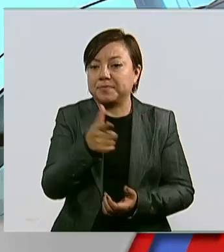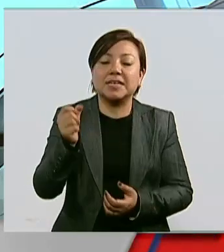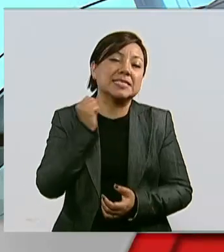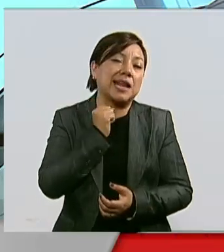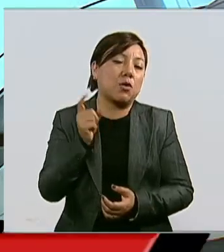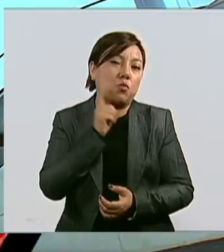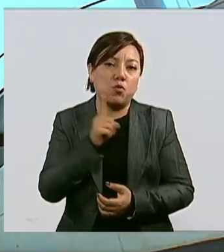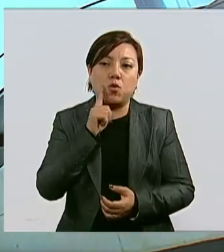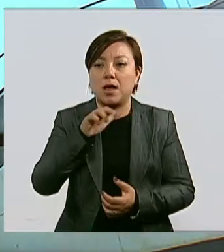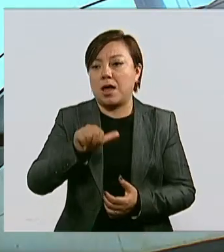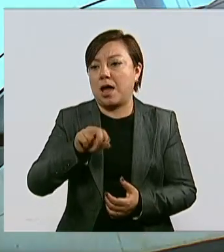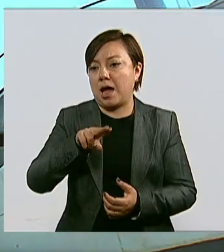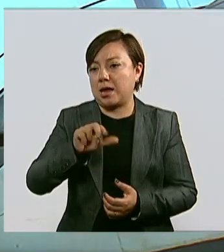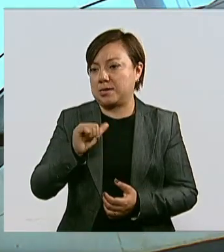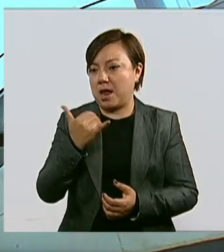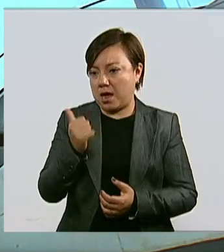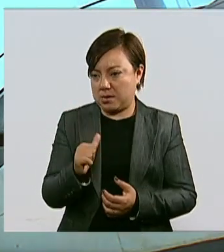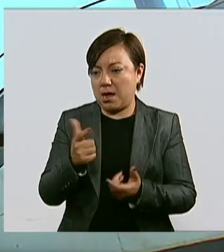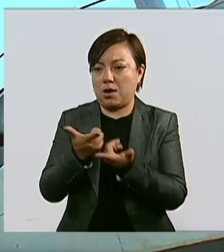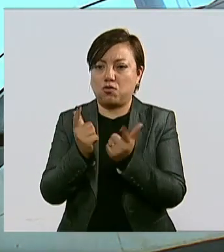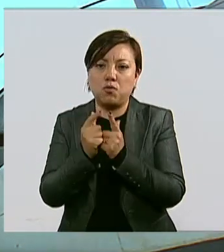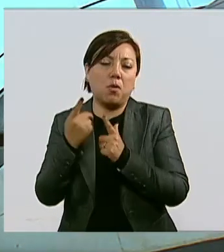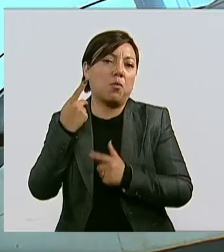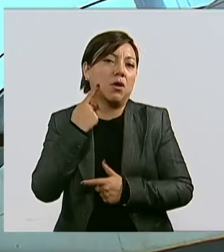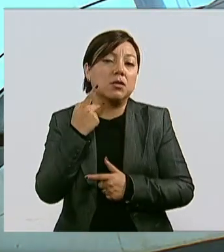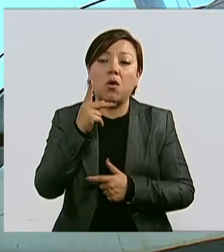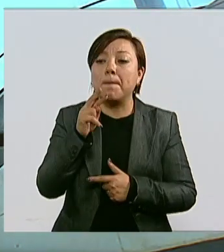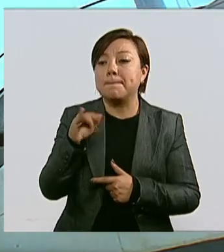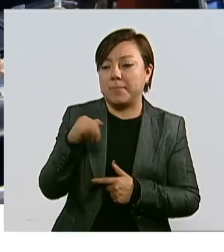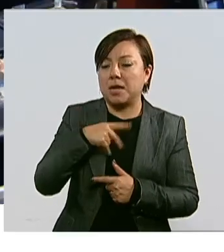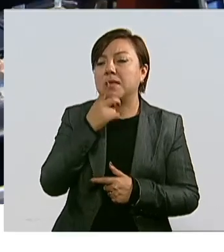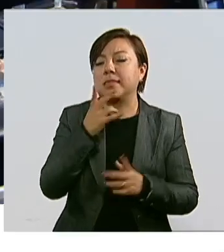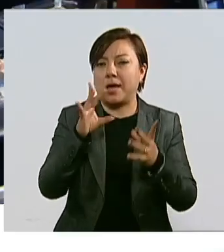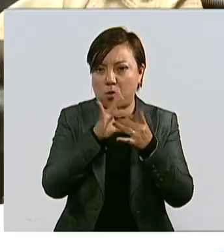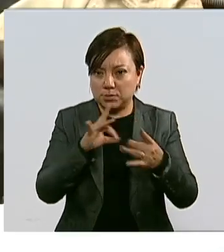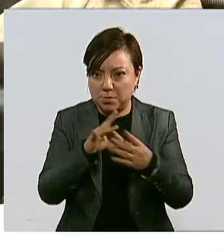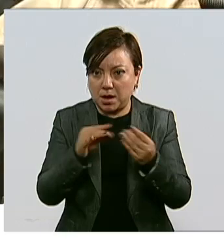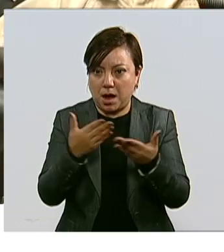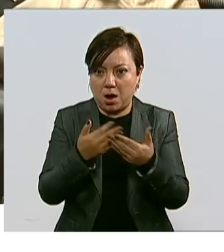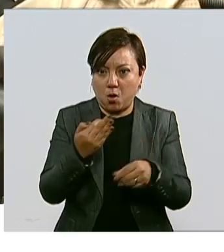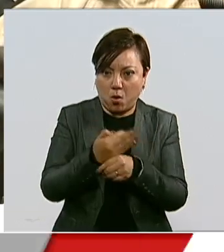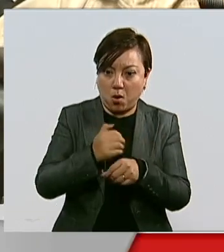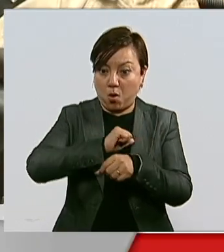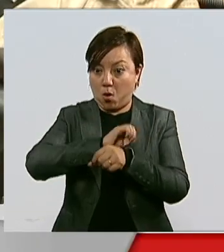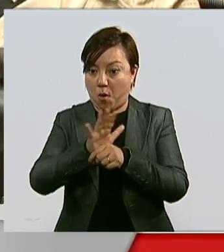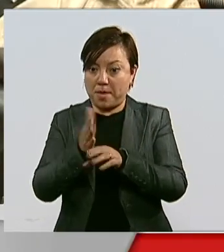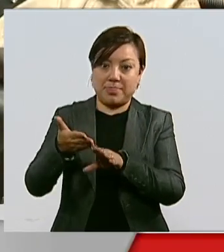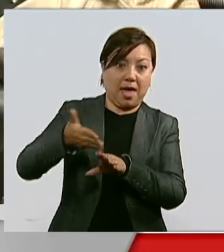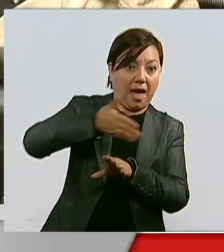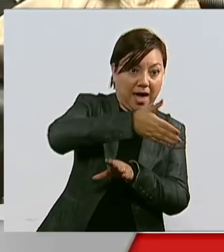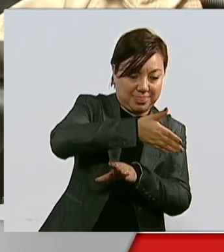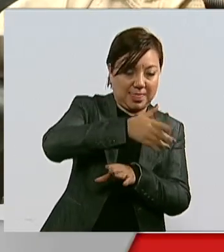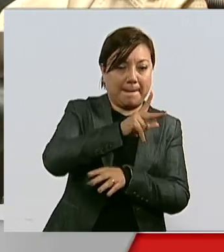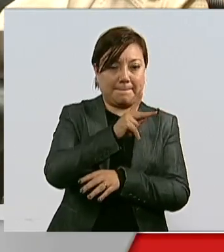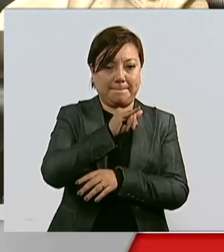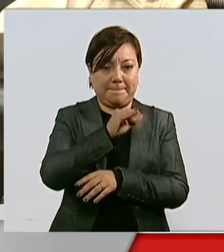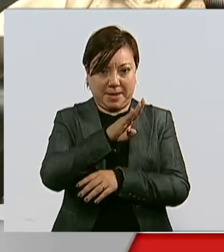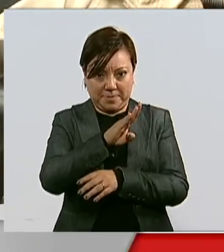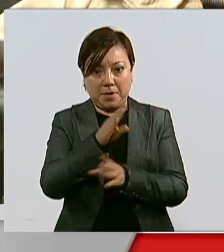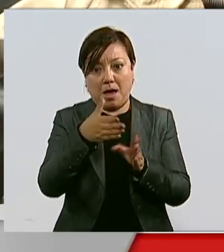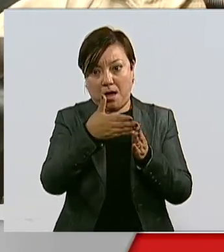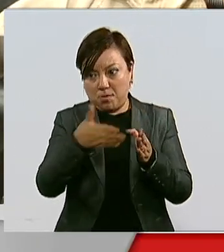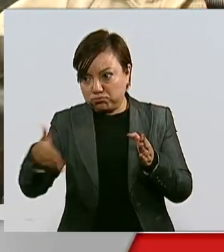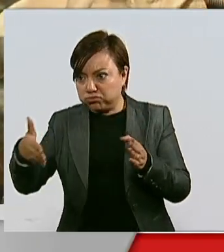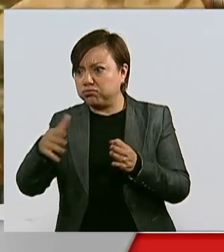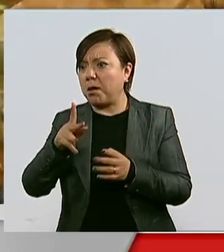Claudia Dita Nayamota del PRI afirmó que todavía no se alcanzan los niveles pre-pandemia que registró el Producto Interno Bruto. Enumeró